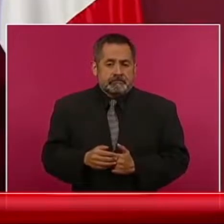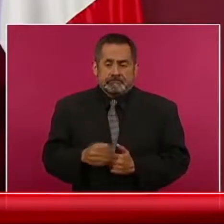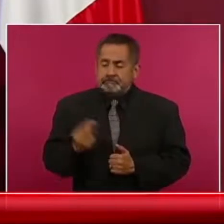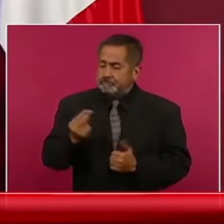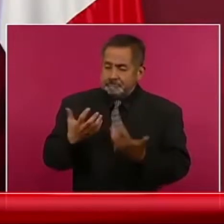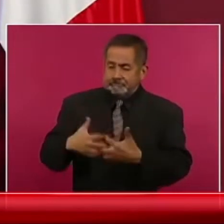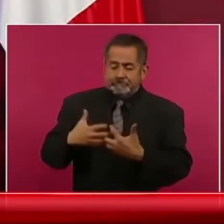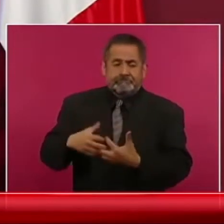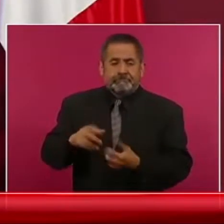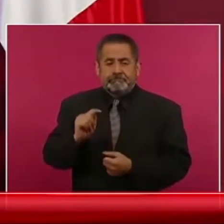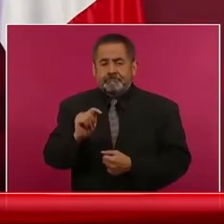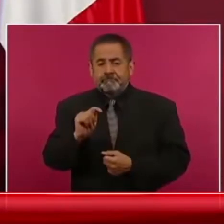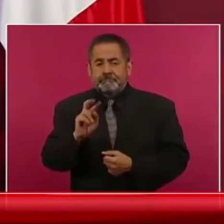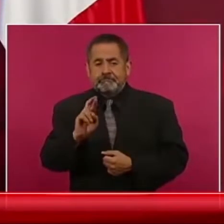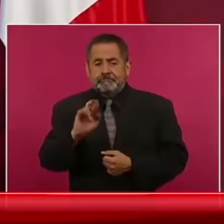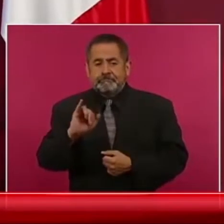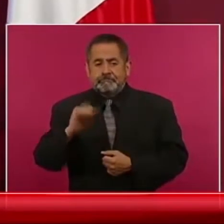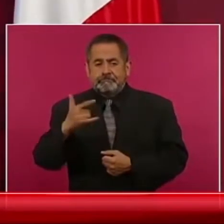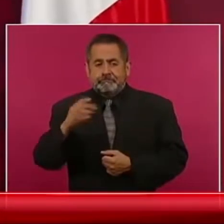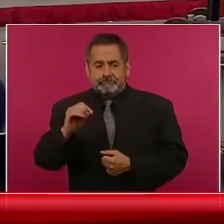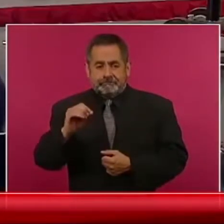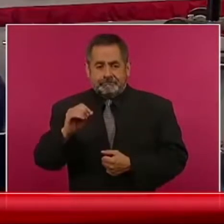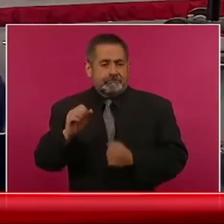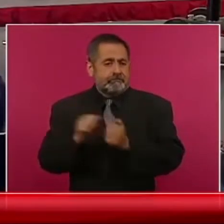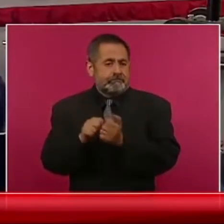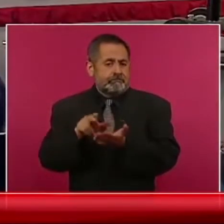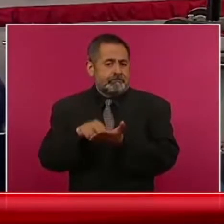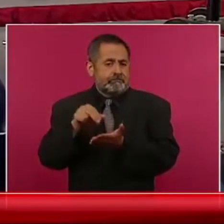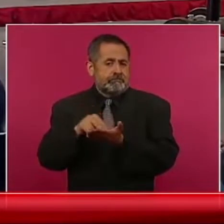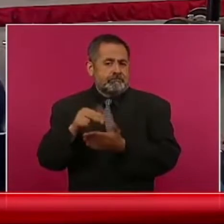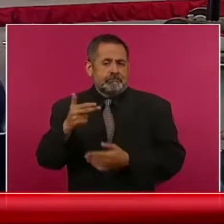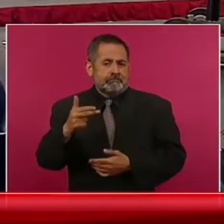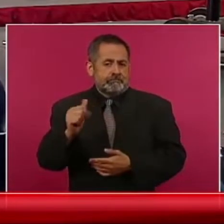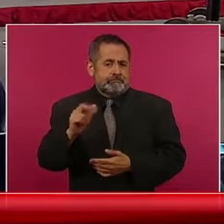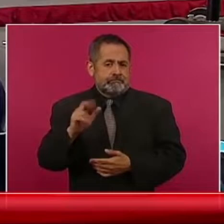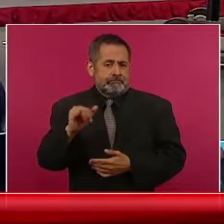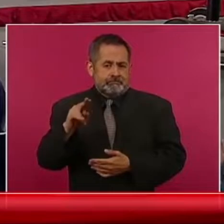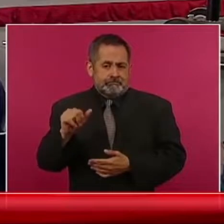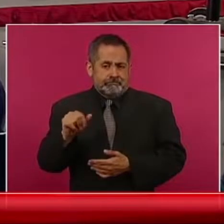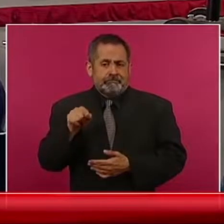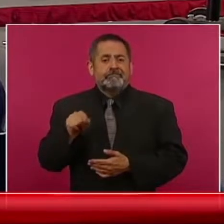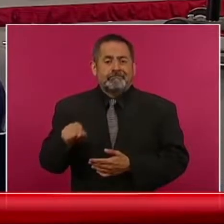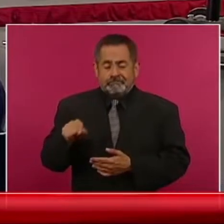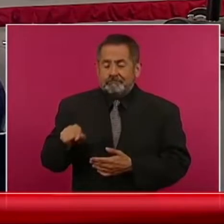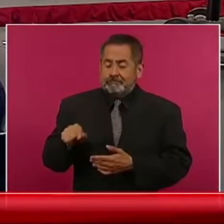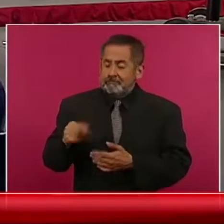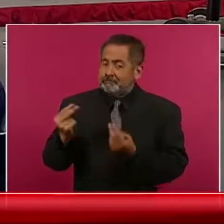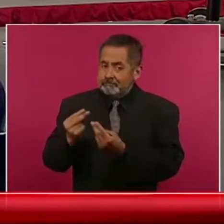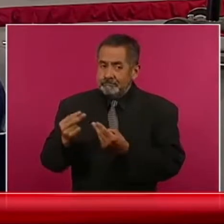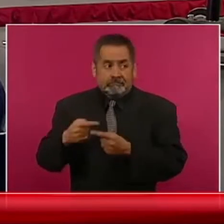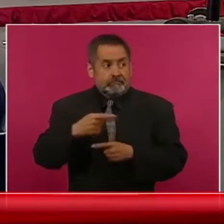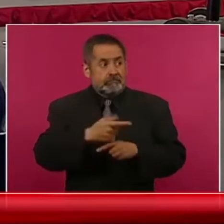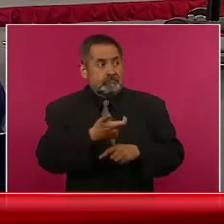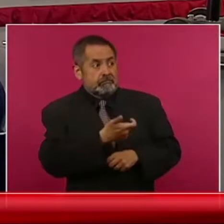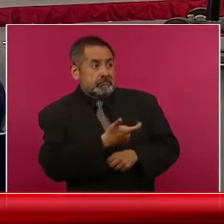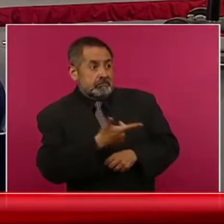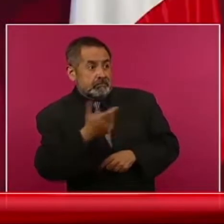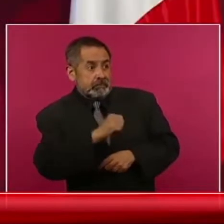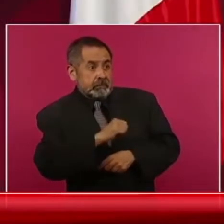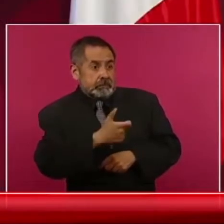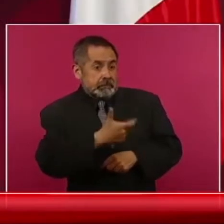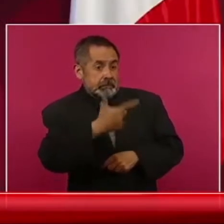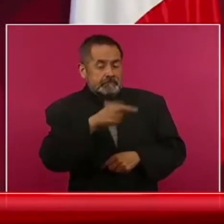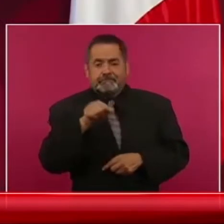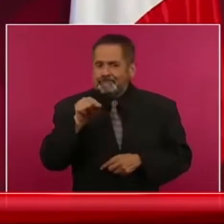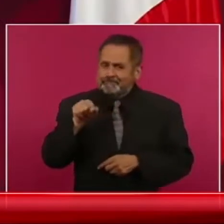trigo harinero que es de los alimentos que más crecieron, que más han crecido